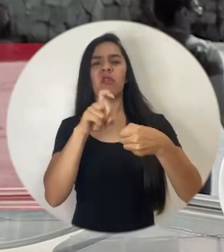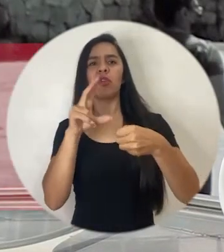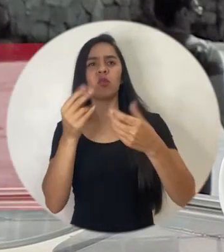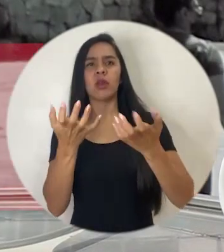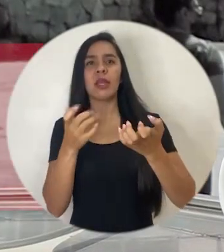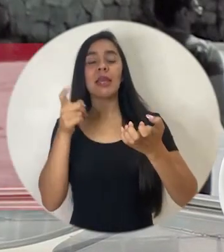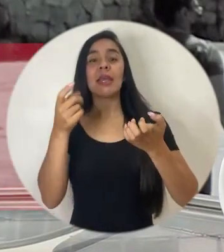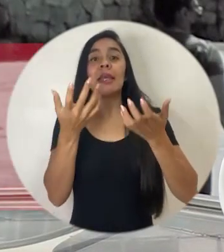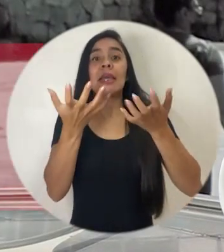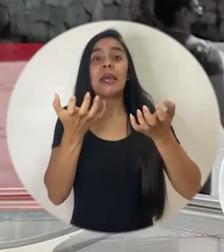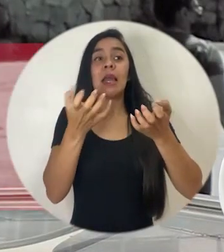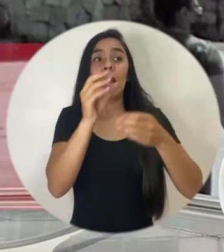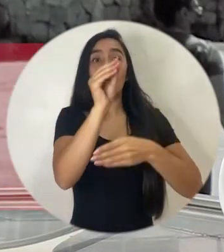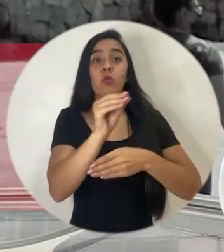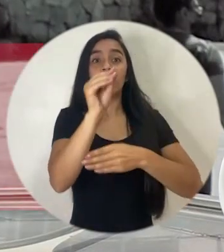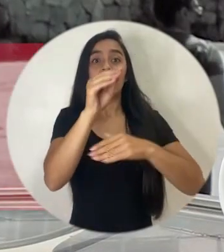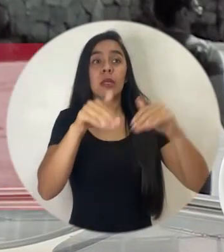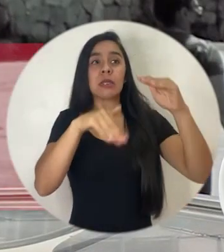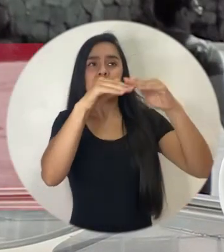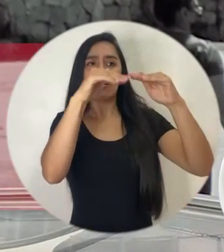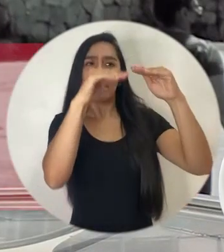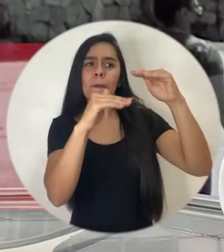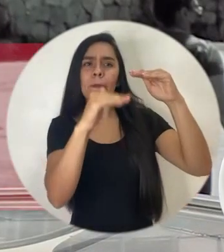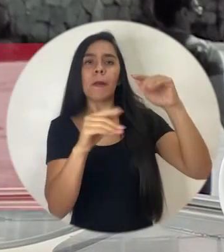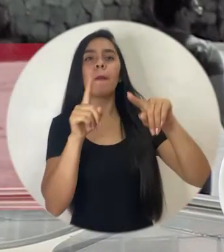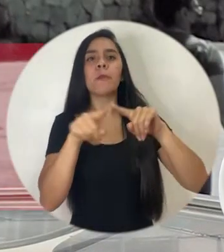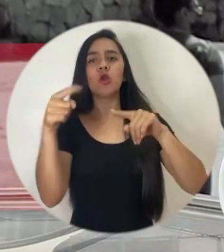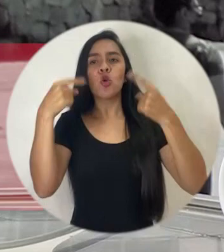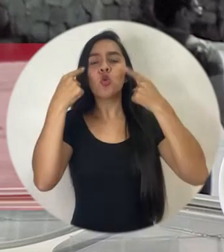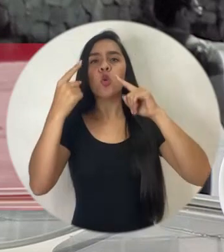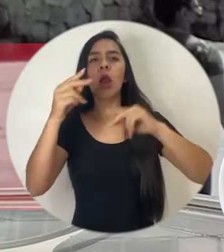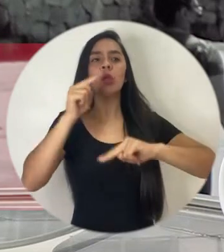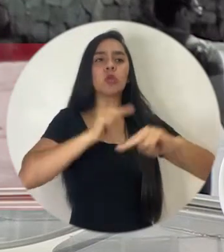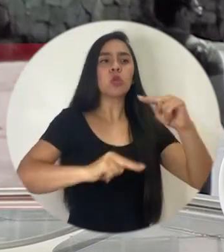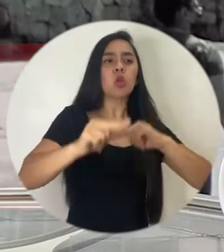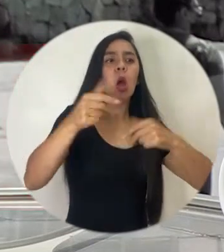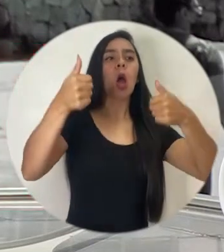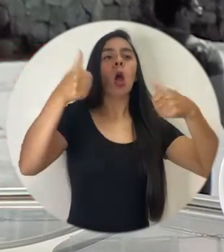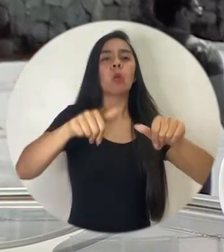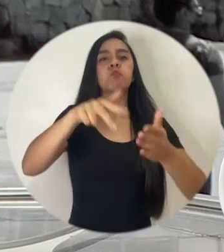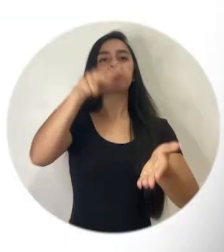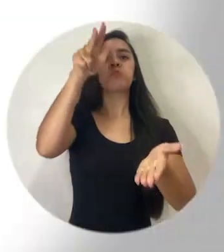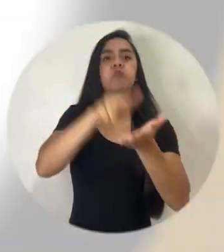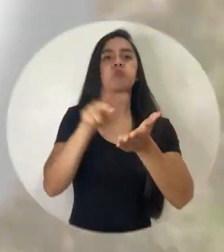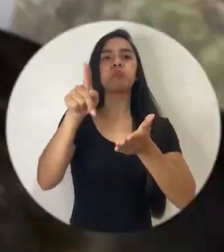como lo deseaban, pero alcanzaron negociaciones que permitieron su aprobación en el plenario.